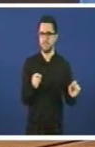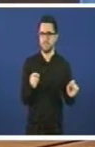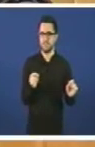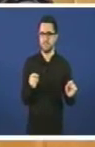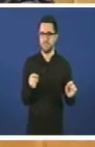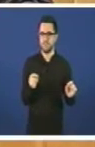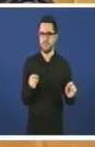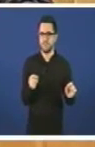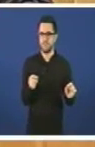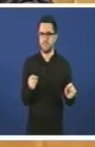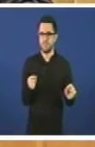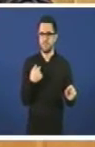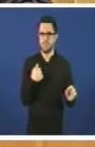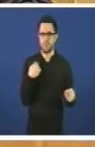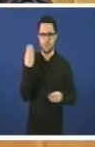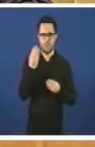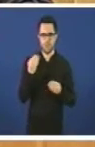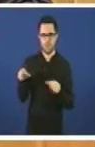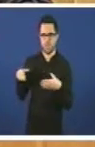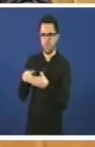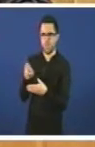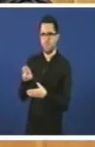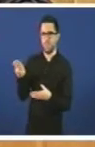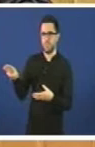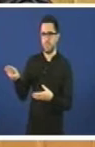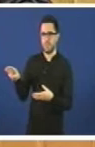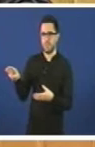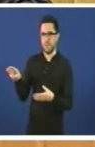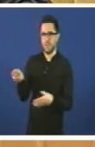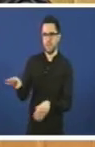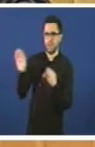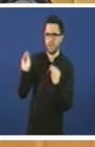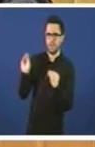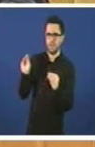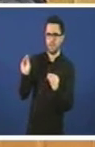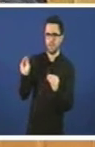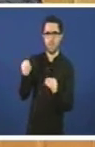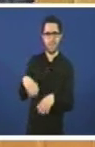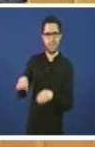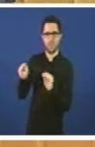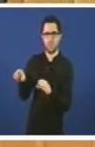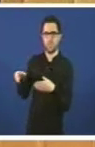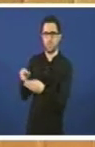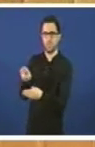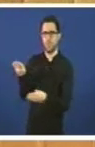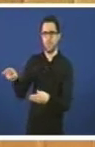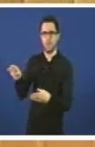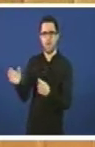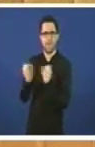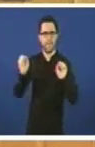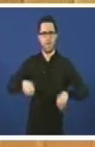Entendo que se asume desde o Partido Popular ese tipo de coros. Entendo que se asumen efectivamente en las